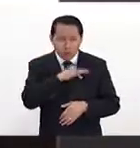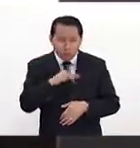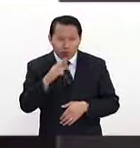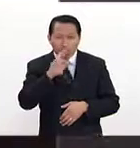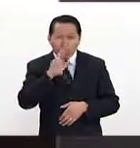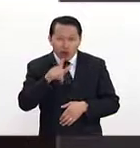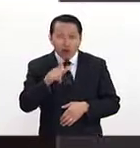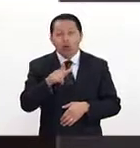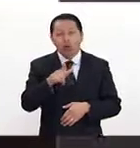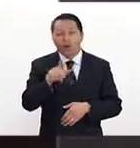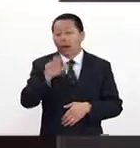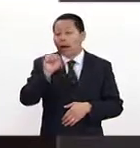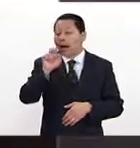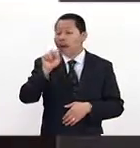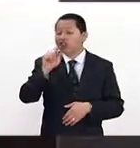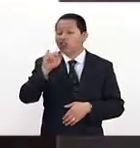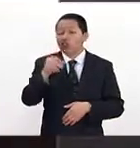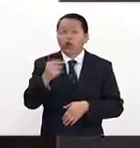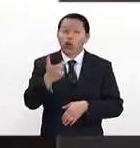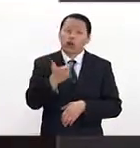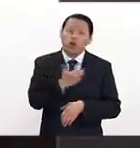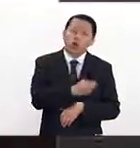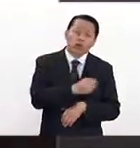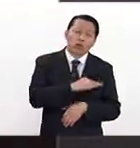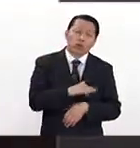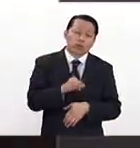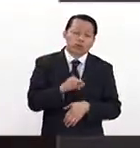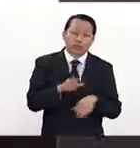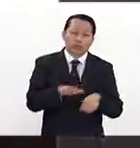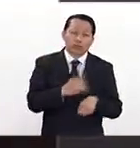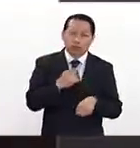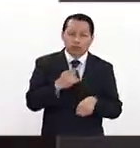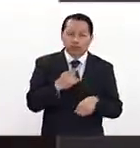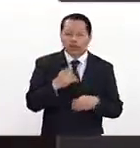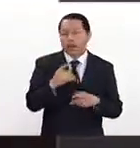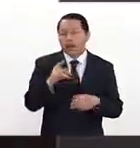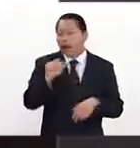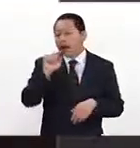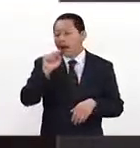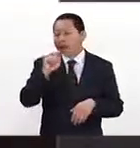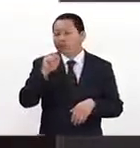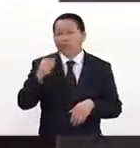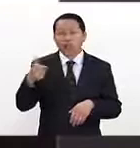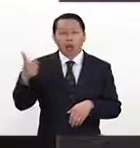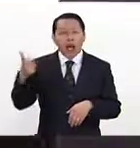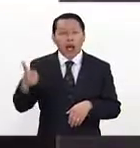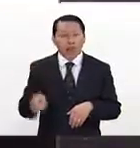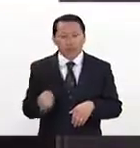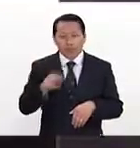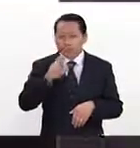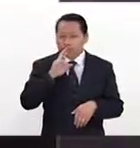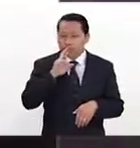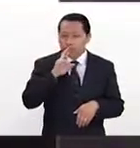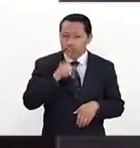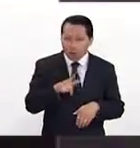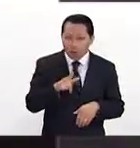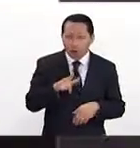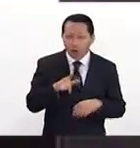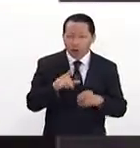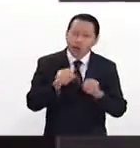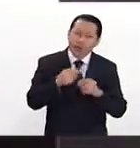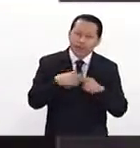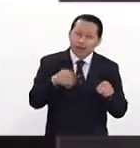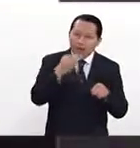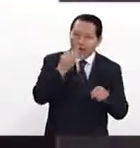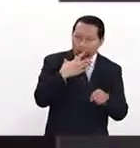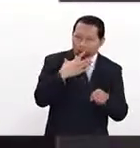antibiótico inyectable? ¿Por qué un antibiótico inyectable va a ser superior a uno tomado en mi condición? Y en